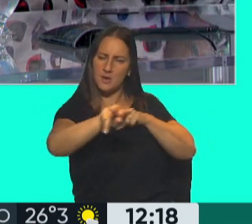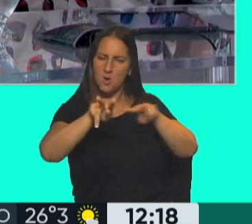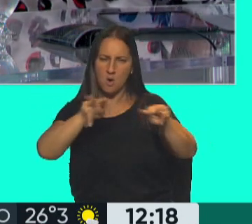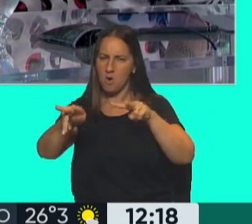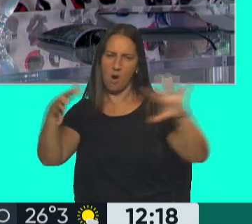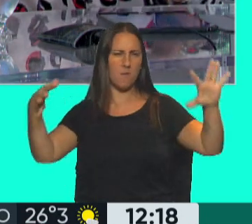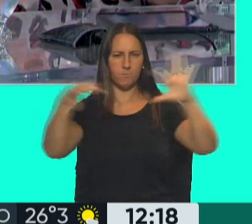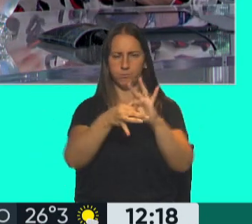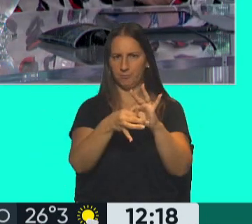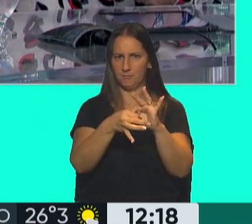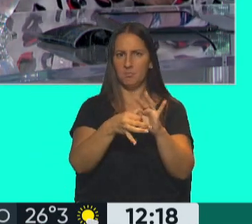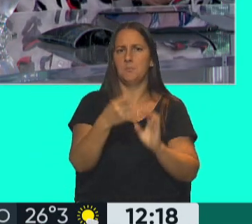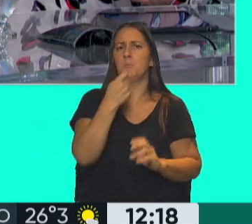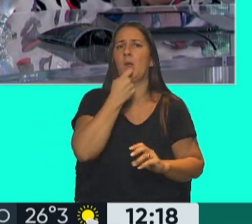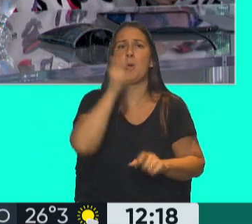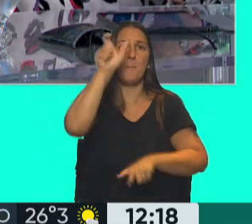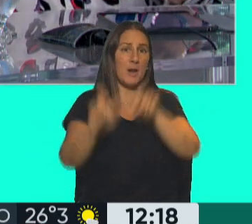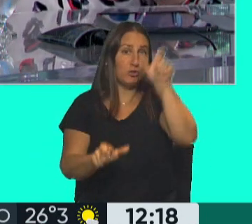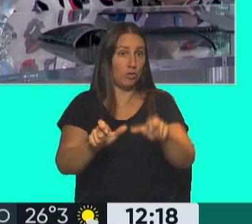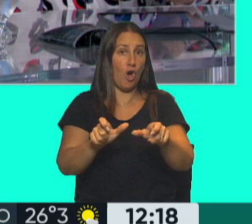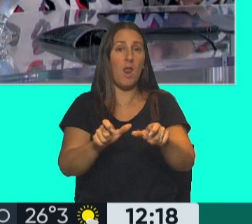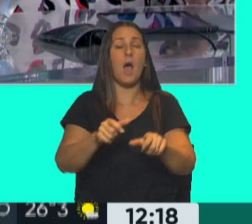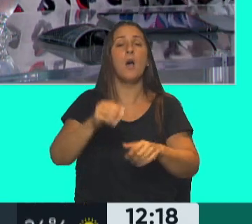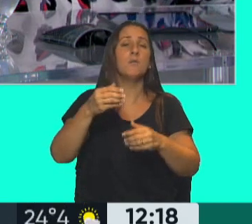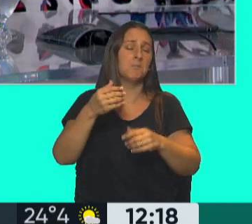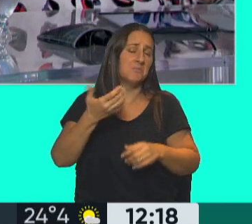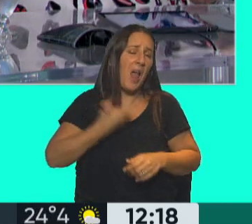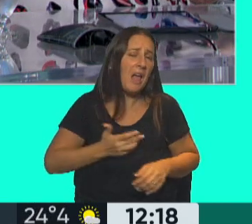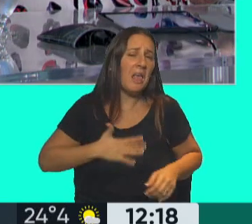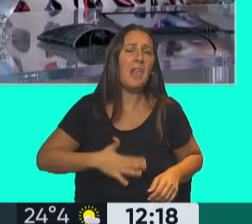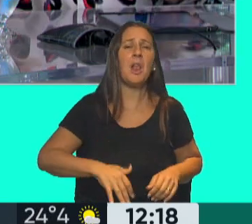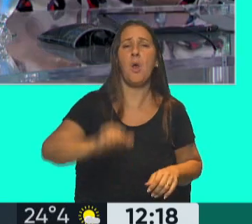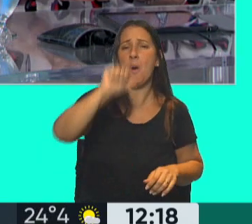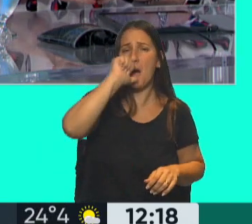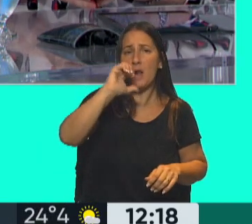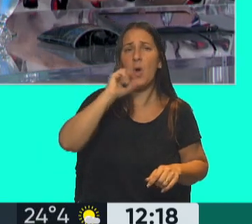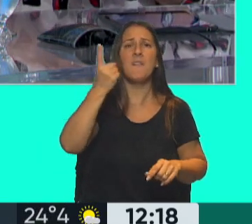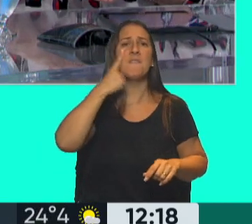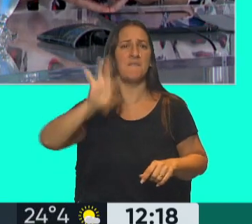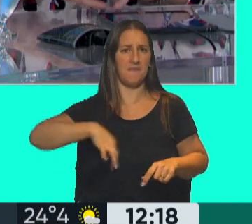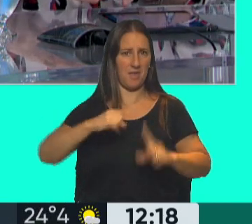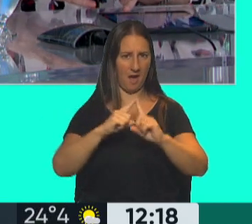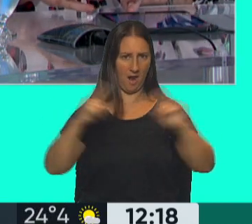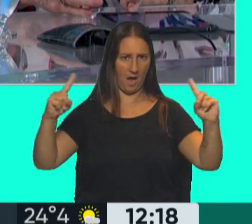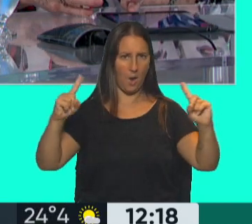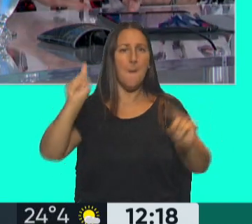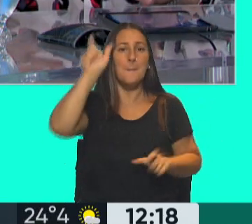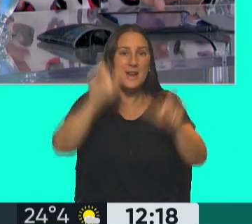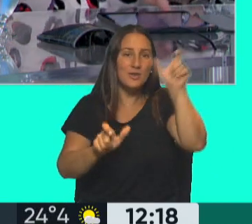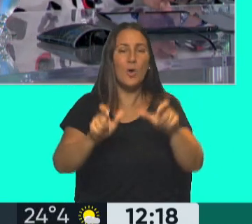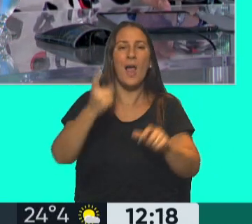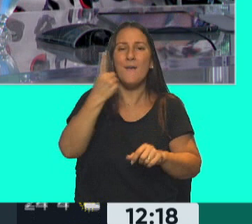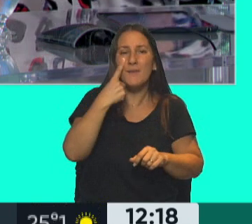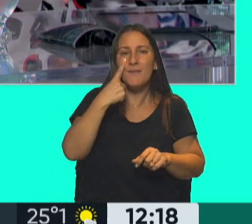pasa? Veían que las personas que tomaban moderadamente vivían más. Pero claro, las que tomaban moderadamente